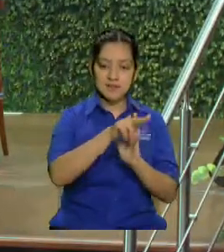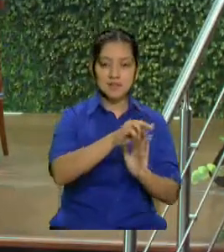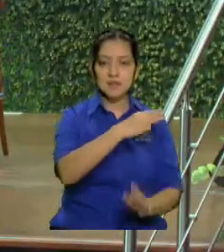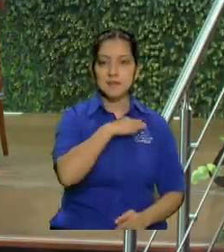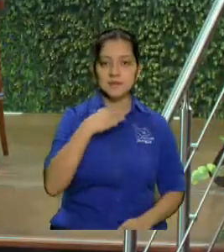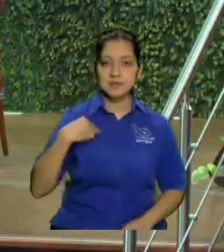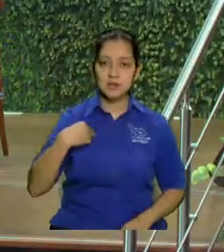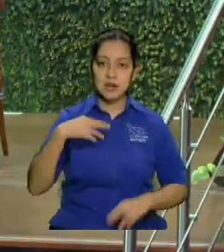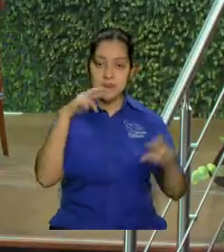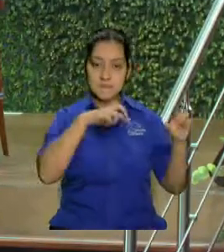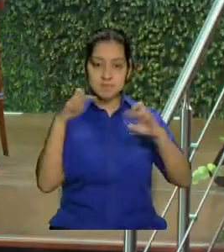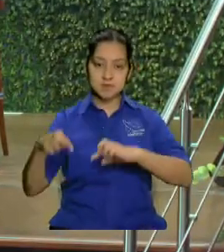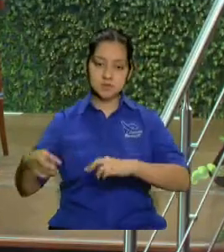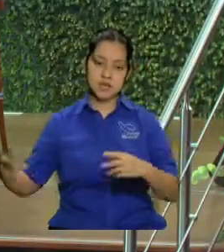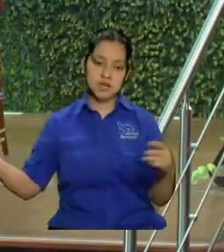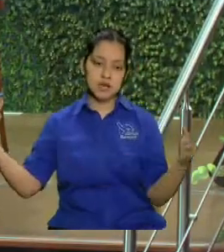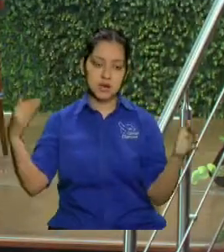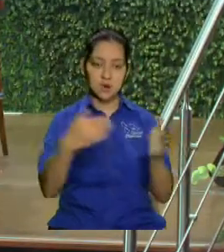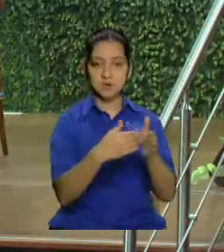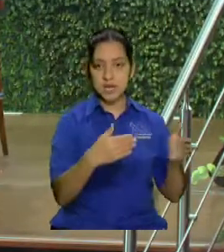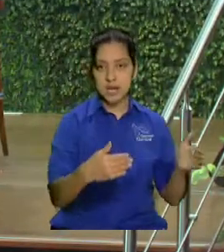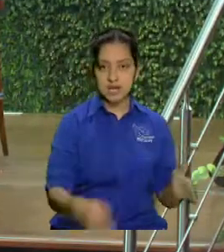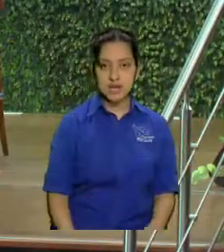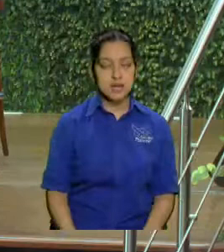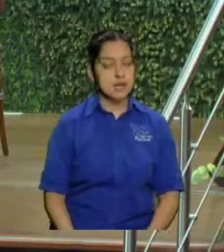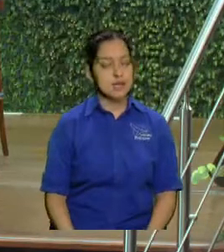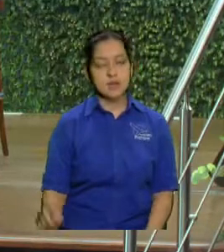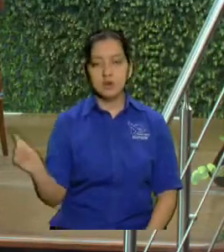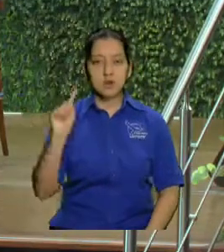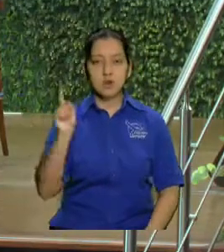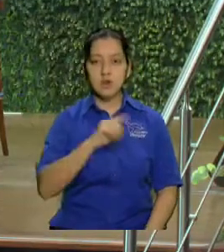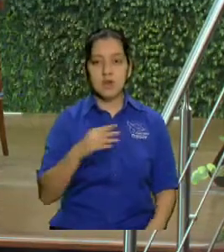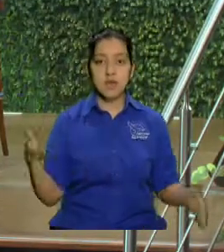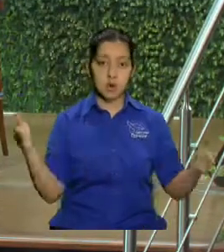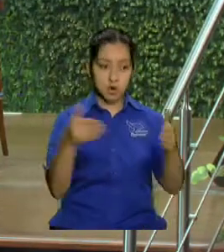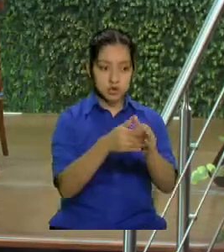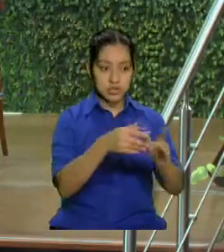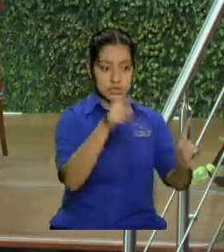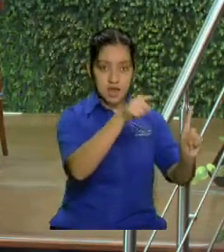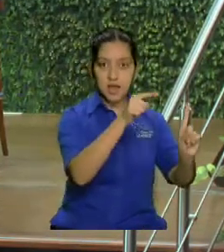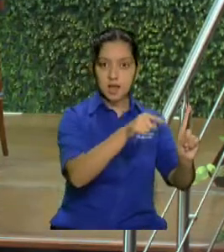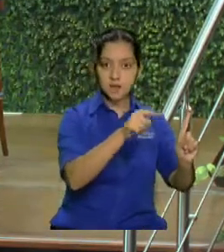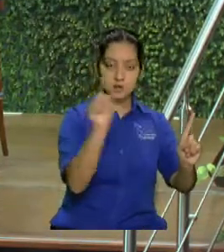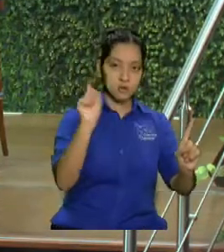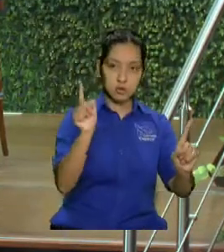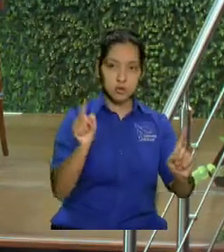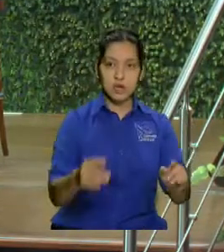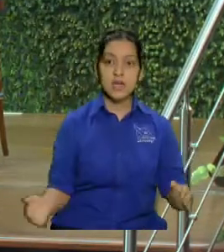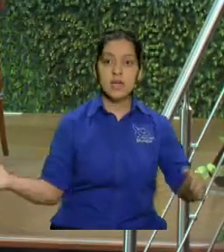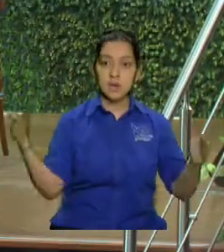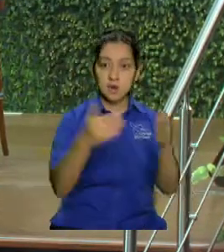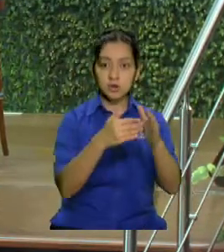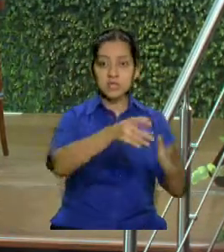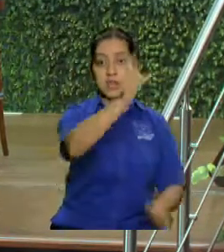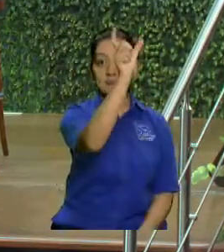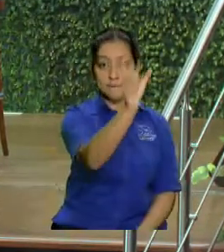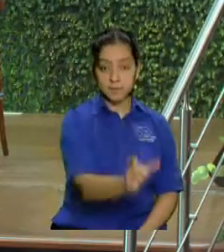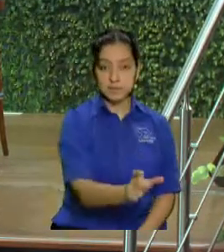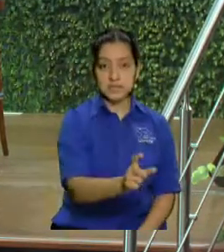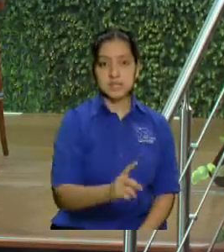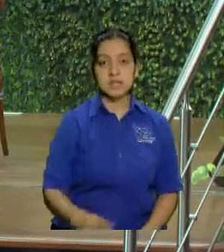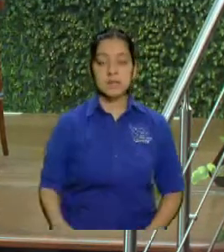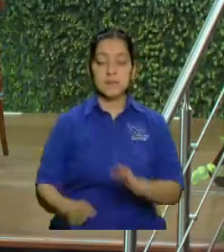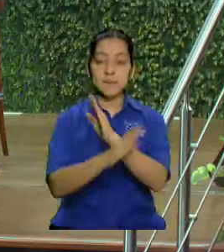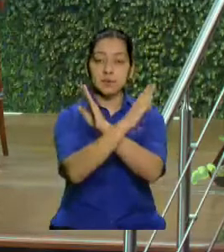que se está atentando, no se está atentando contra él, se está atentando contra la majestad que lo cubre. Por eso, hermano,